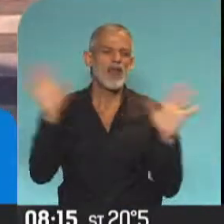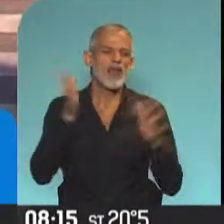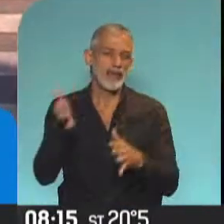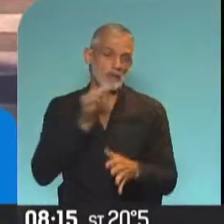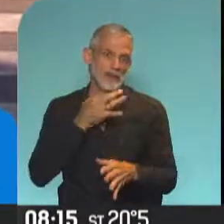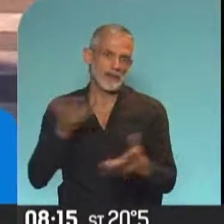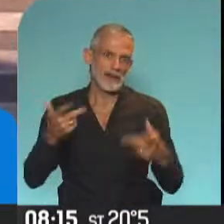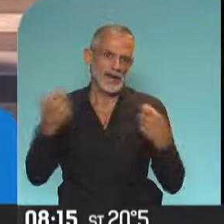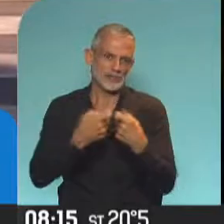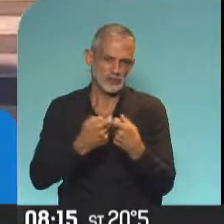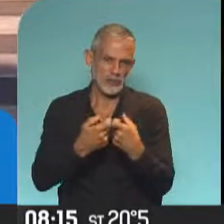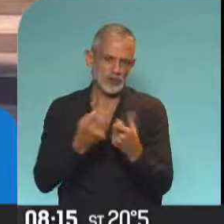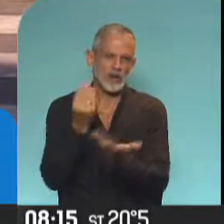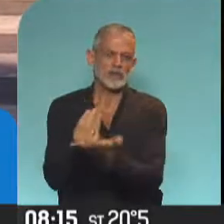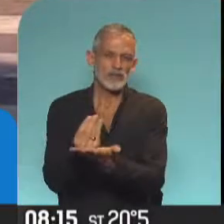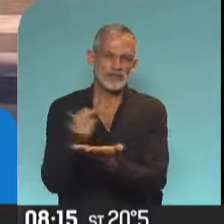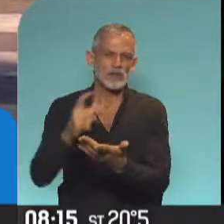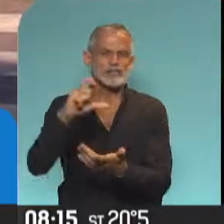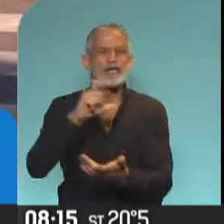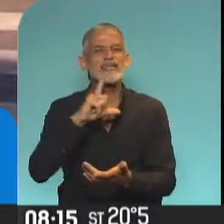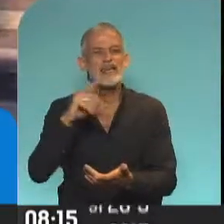nucleados o por lo menos representados en la CTA Autónoma.